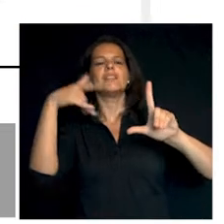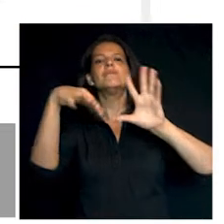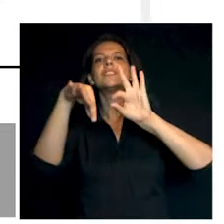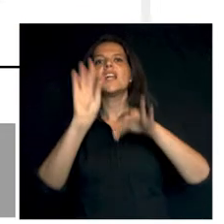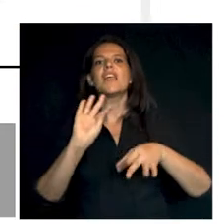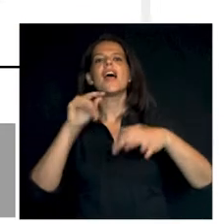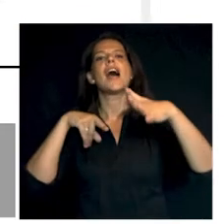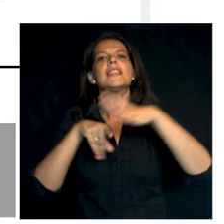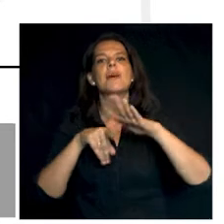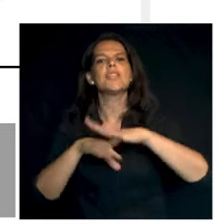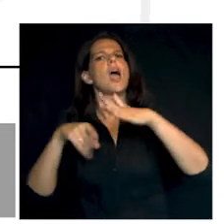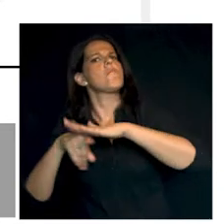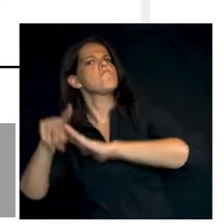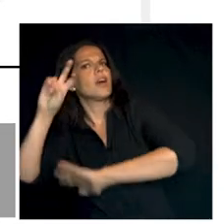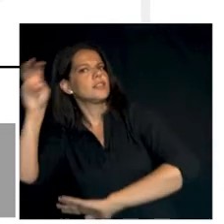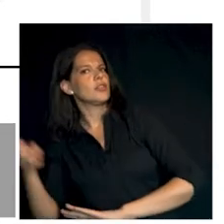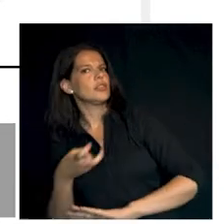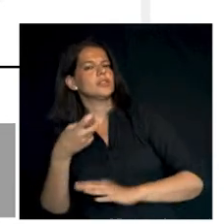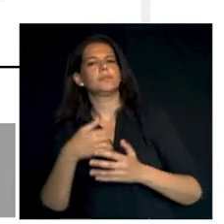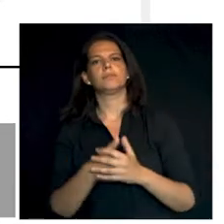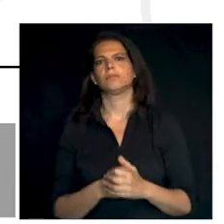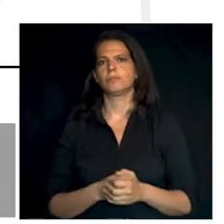selecciona Trámites y gestiones.